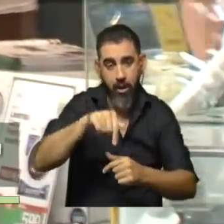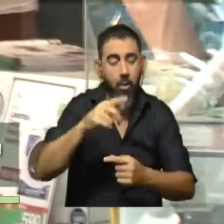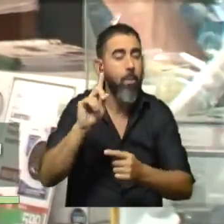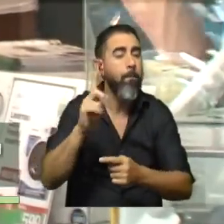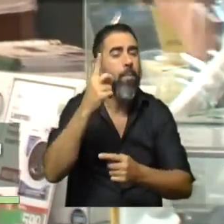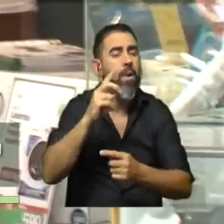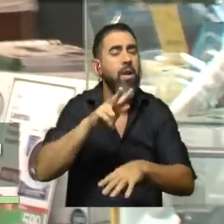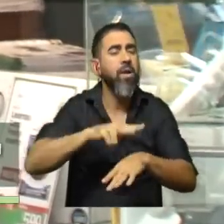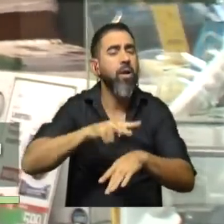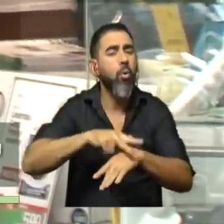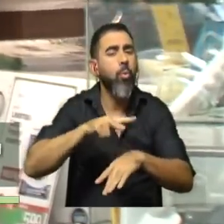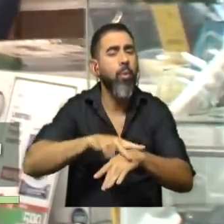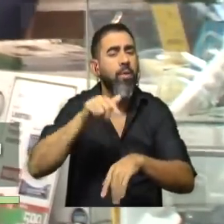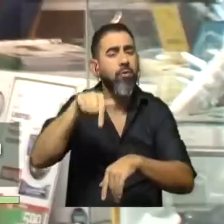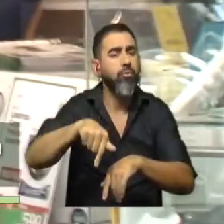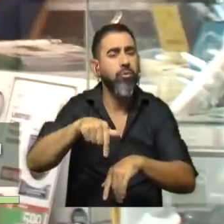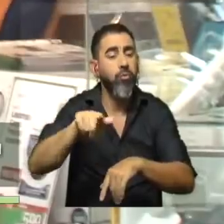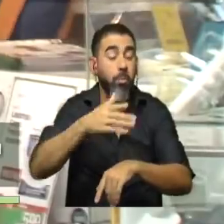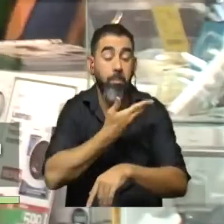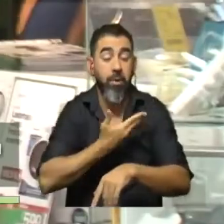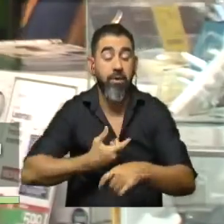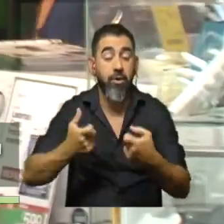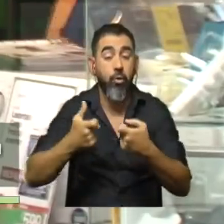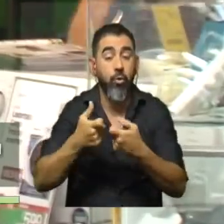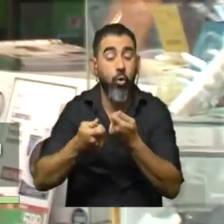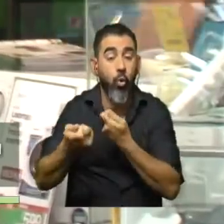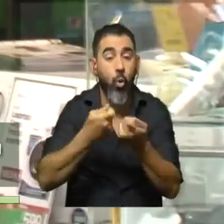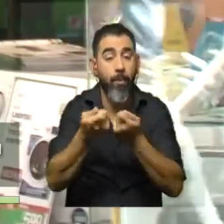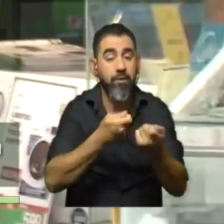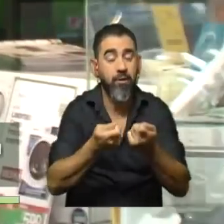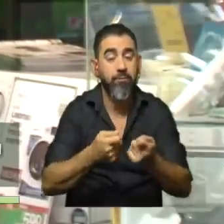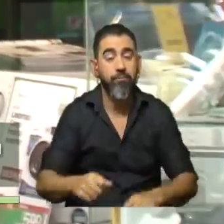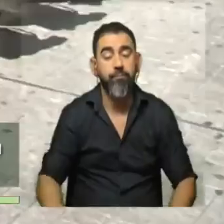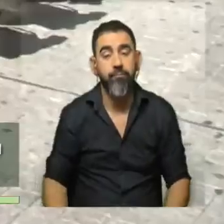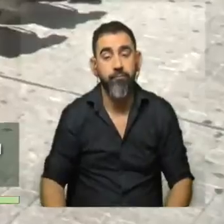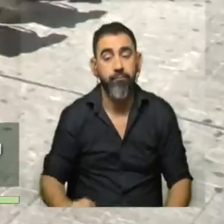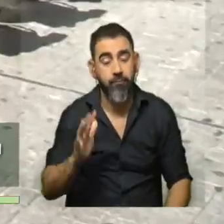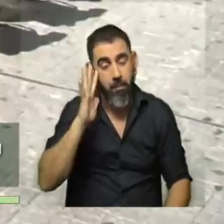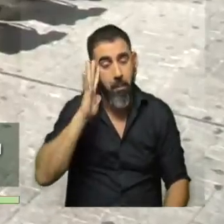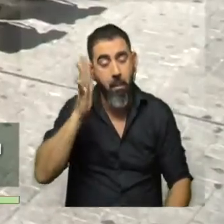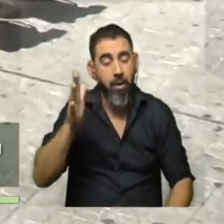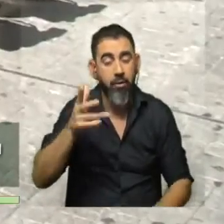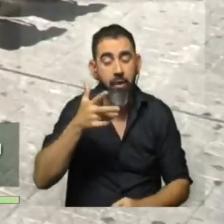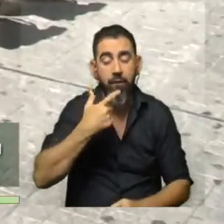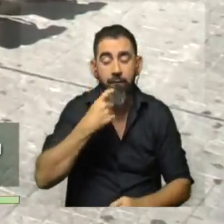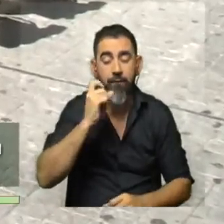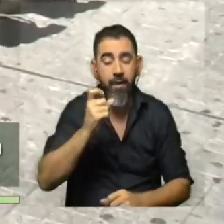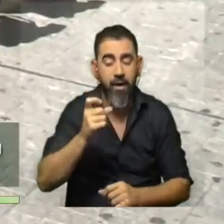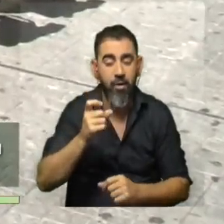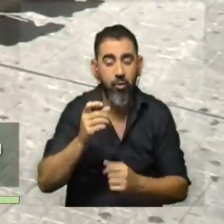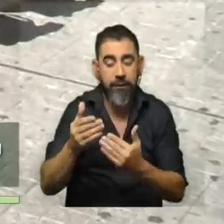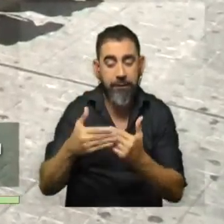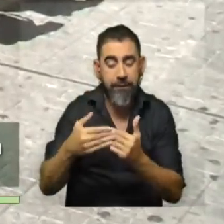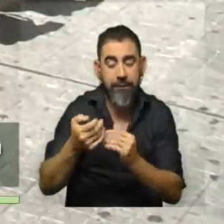principales recomendaciones que usted puede hacer como presidente de la Asociación de Comerciantes en virtud de que me imagino que cuanto más cerca del feriado se desbordan los